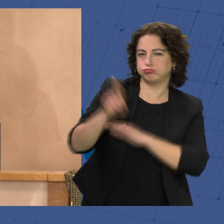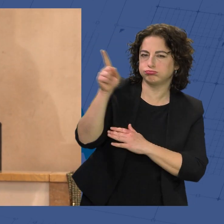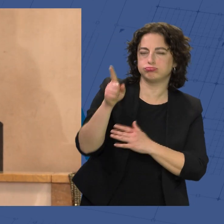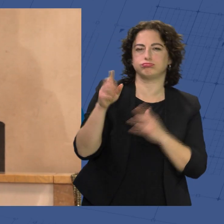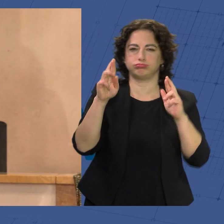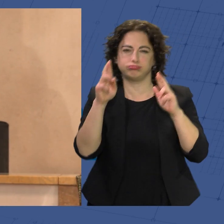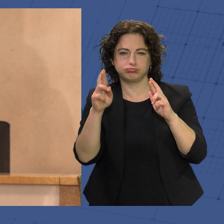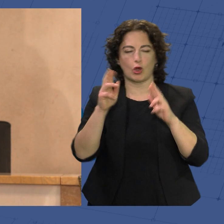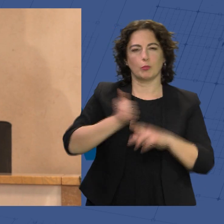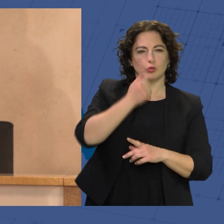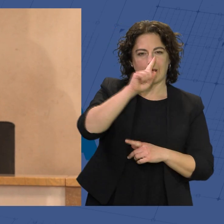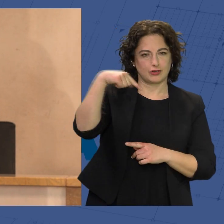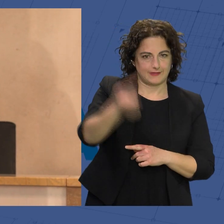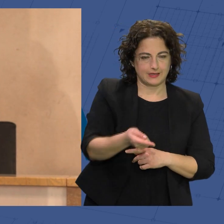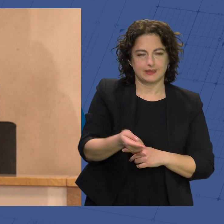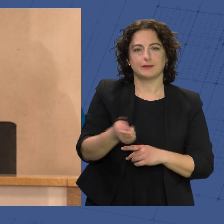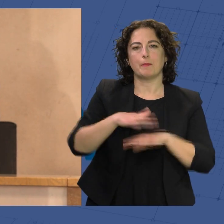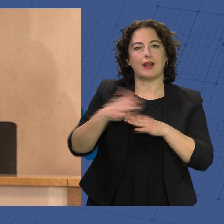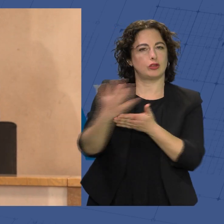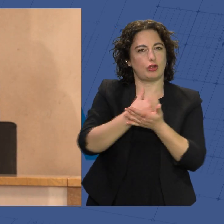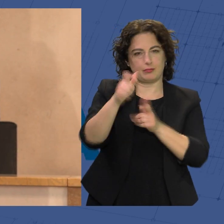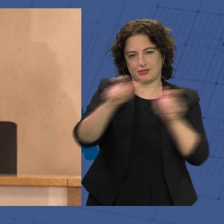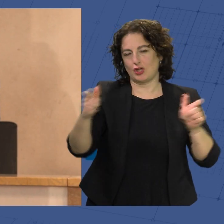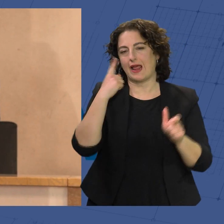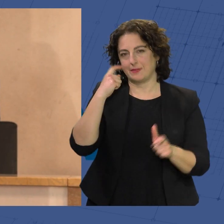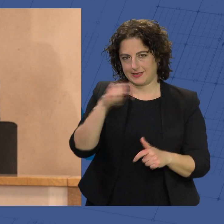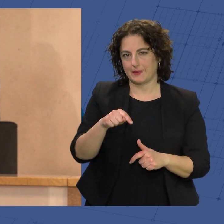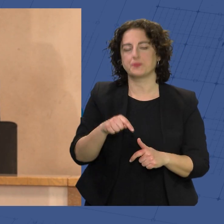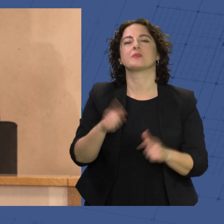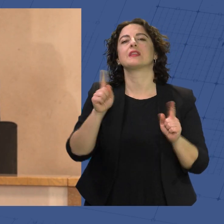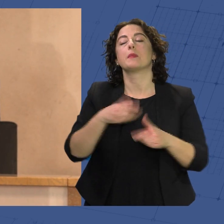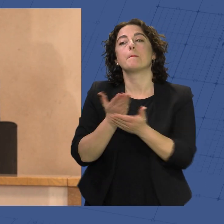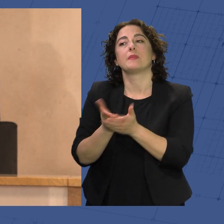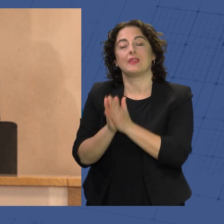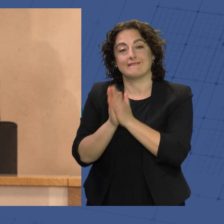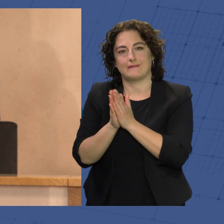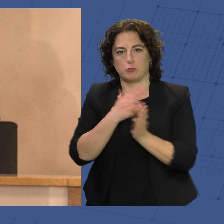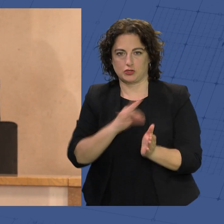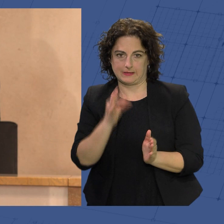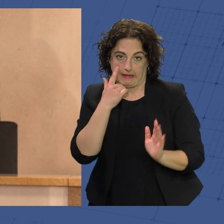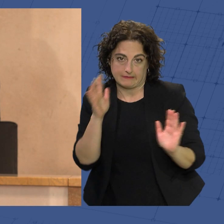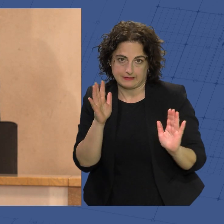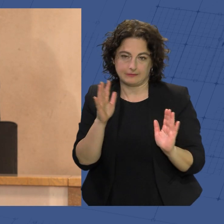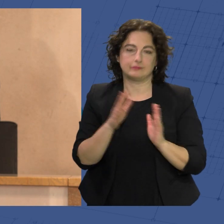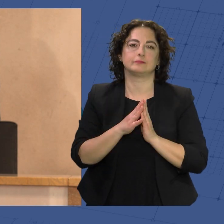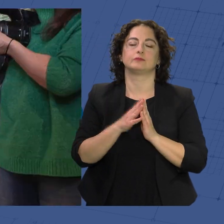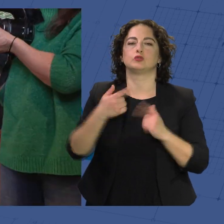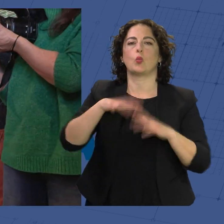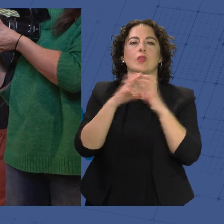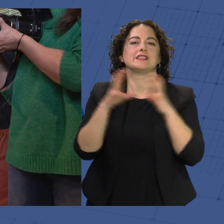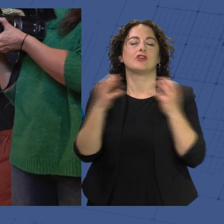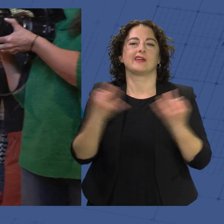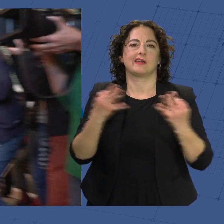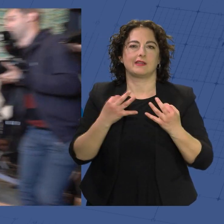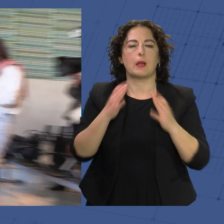de oportunidades para el año que viene para todos los almerienses. Y también les vamos a pedir, a ver si es posible, un deseo que tenemos todos, que es